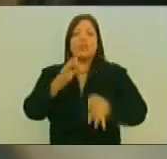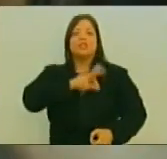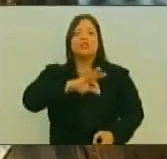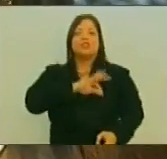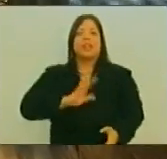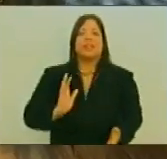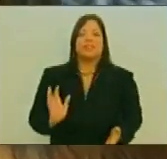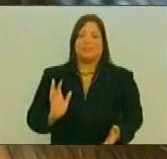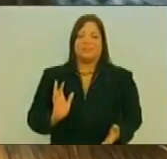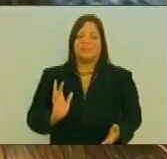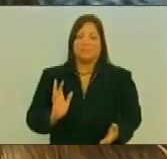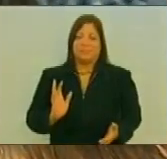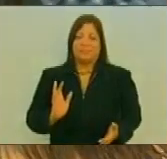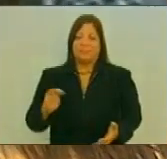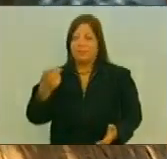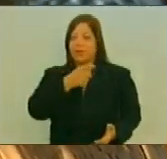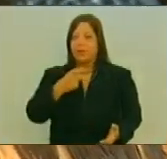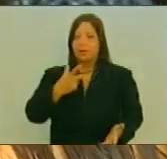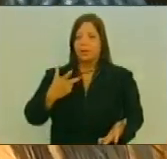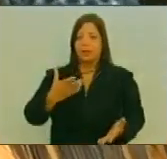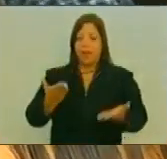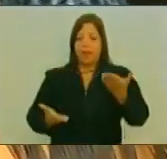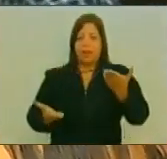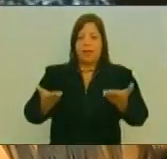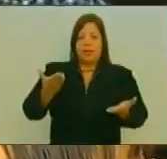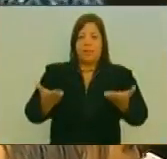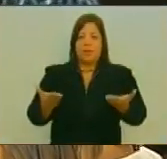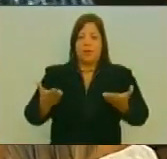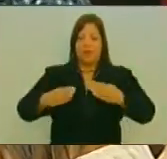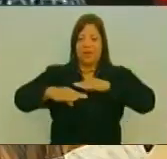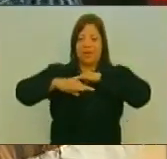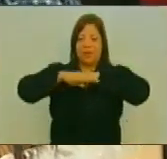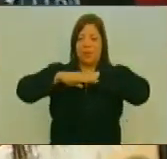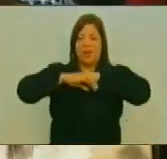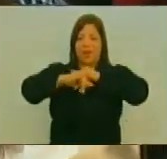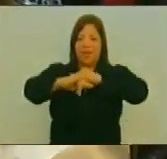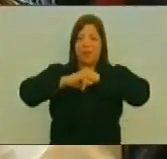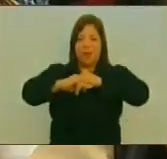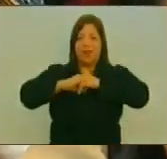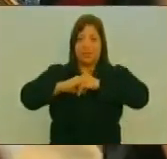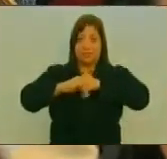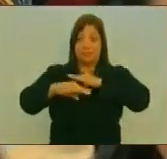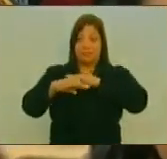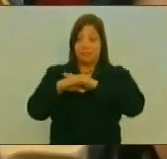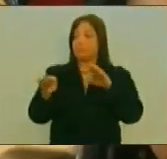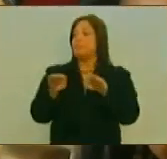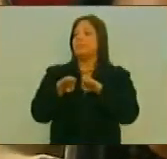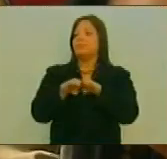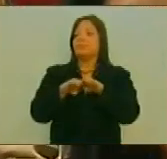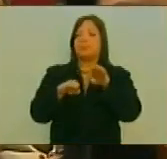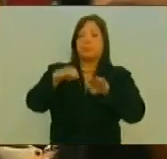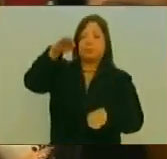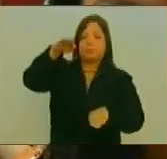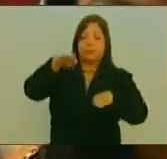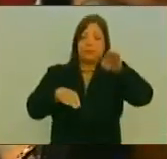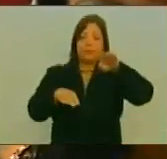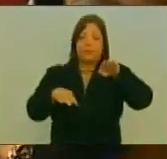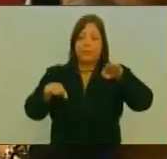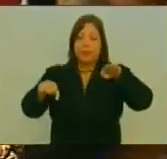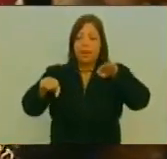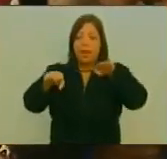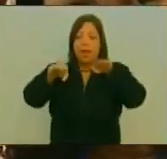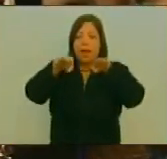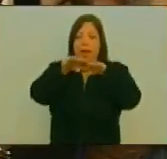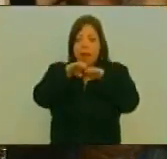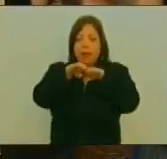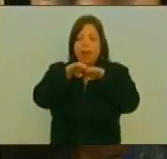Por el equilibrio Y la equidad Por combatir Las desigualdades Y